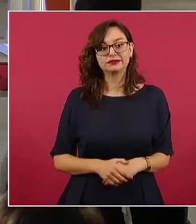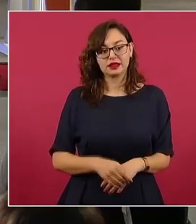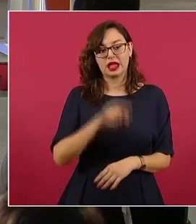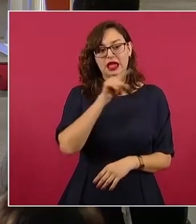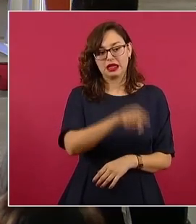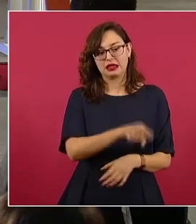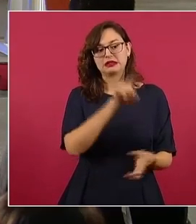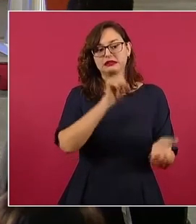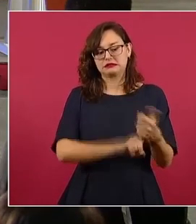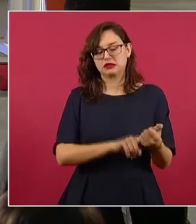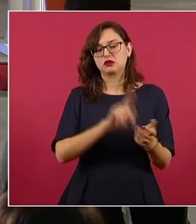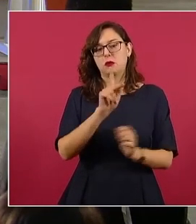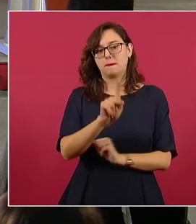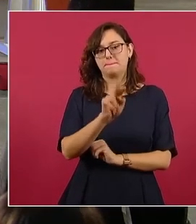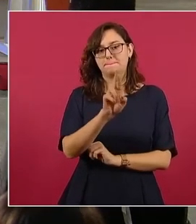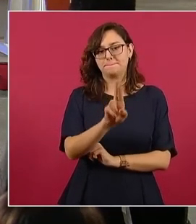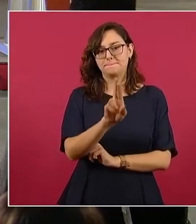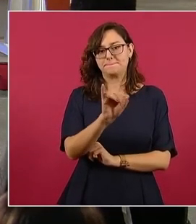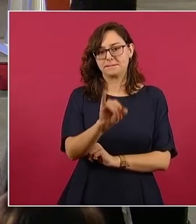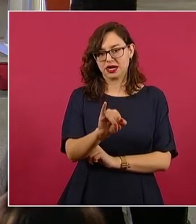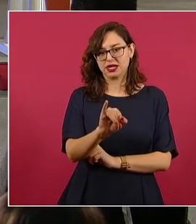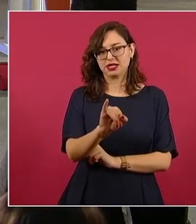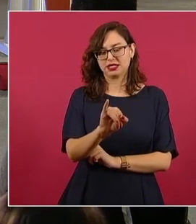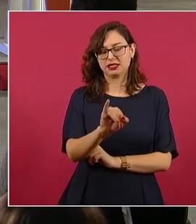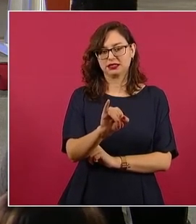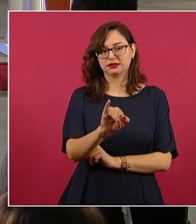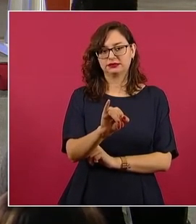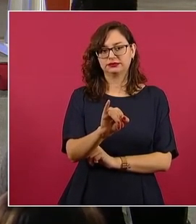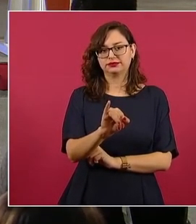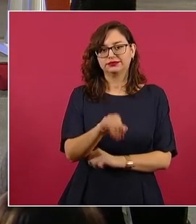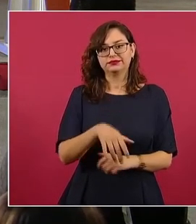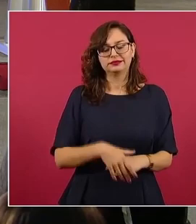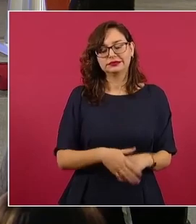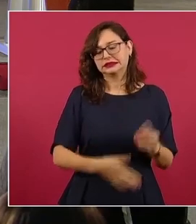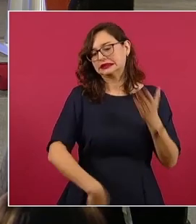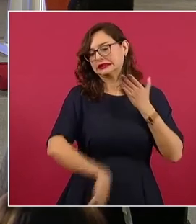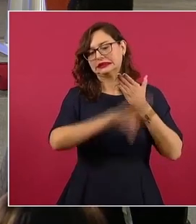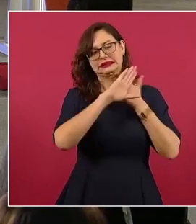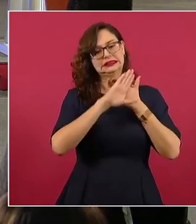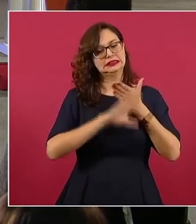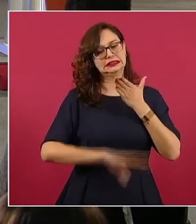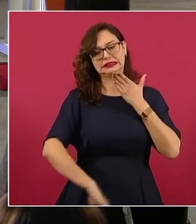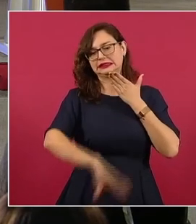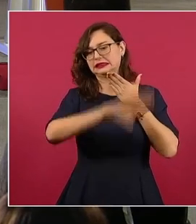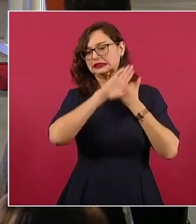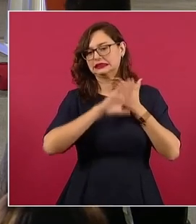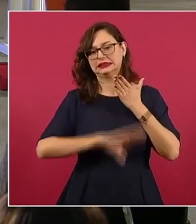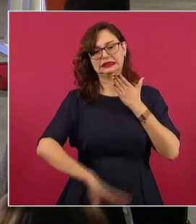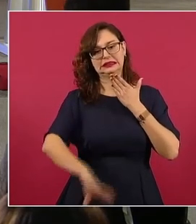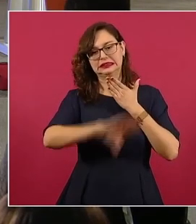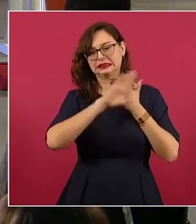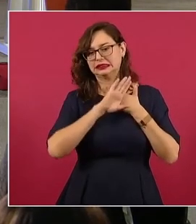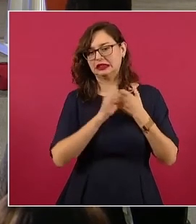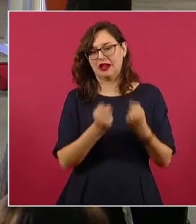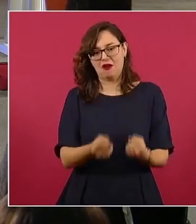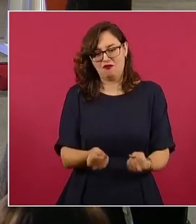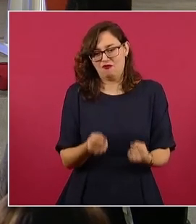y está muy en contra y por eso